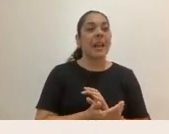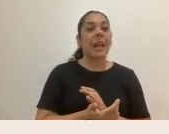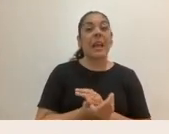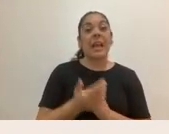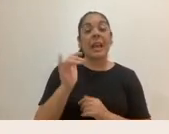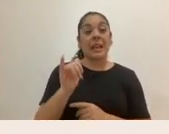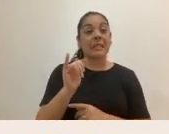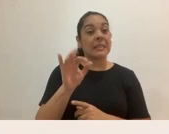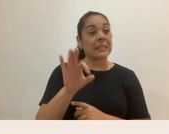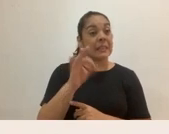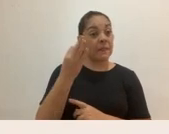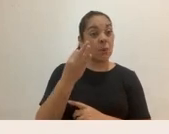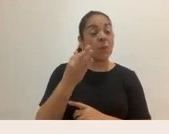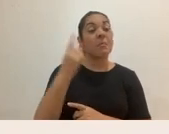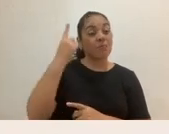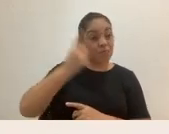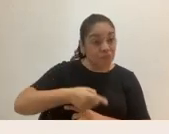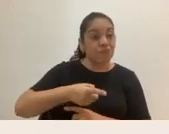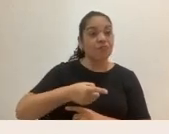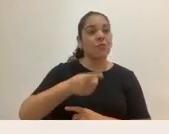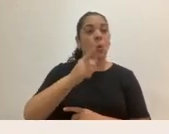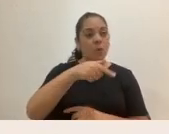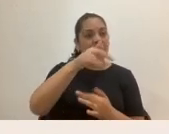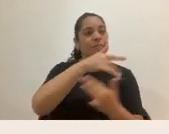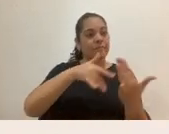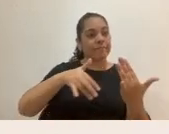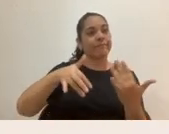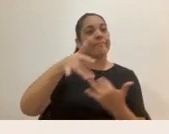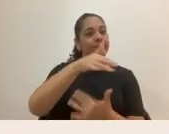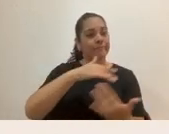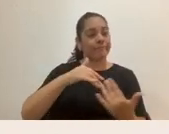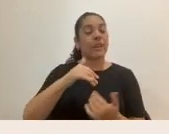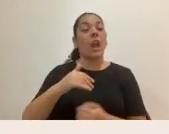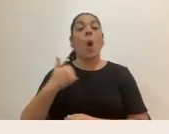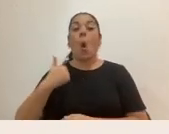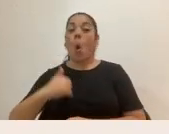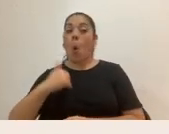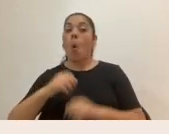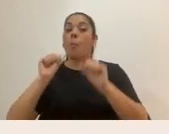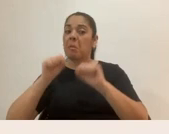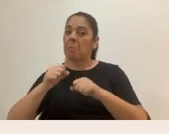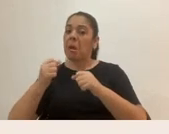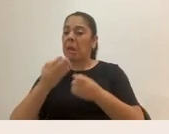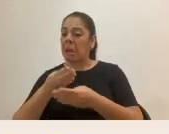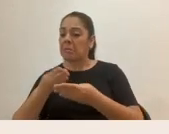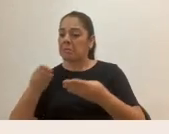deberíamos relacionarnos o vincularnos. El hombre puede hacer ciertas cosas, la mujer otra.